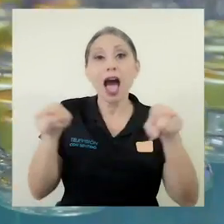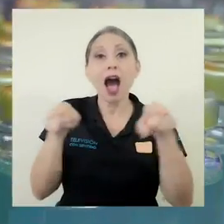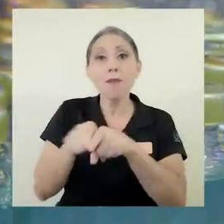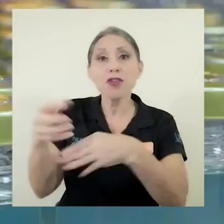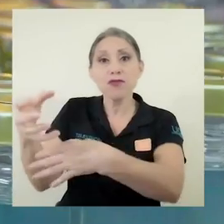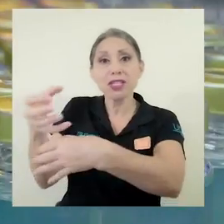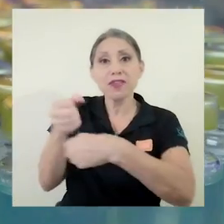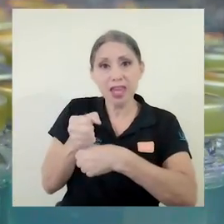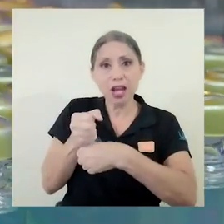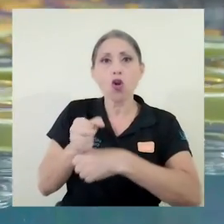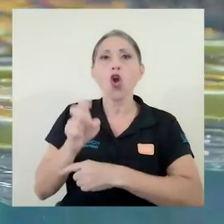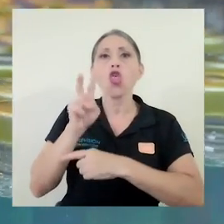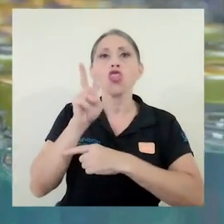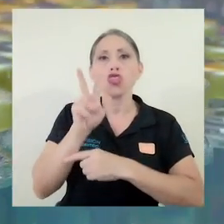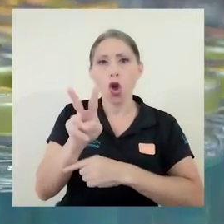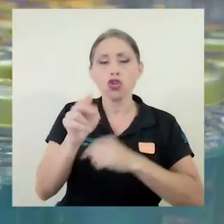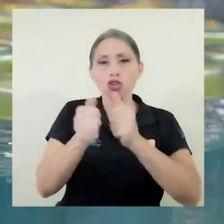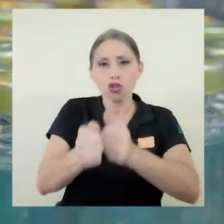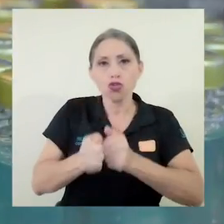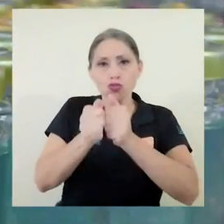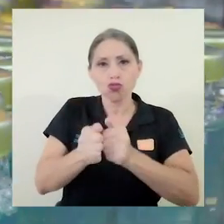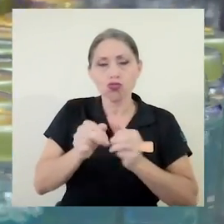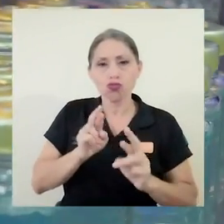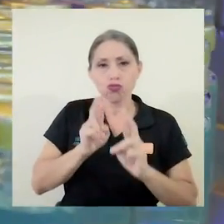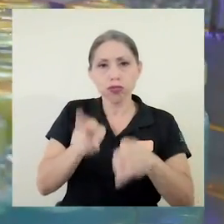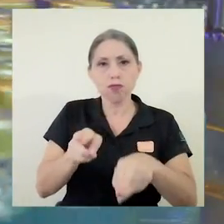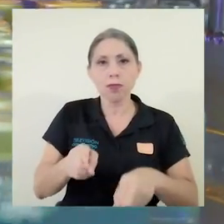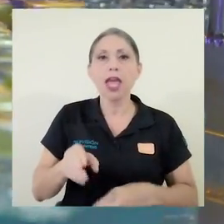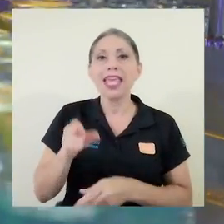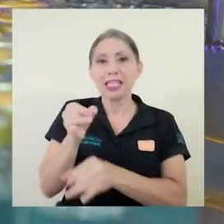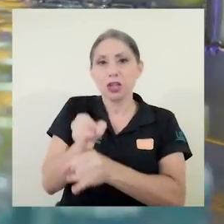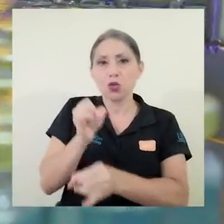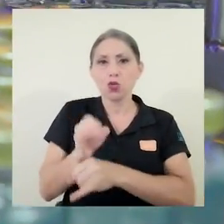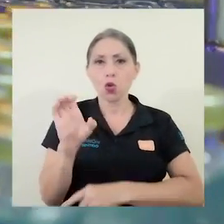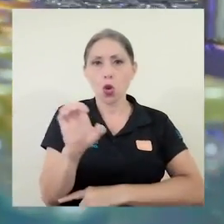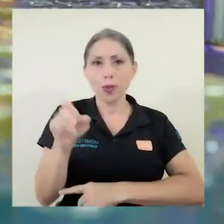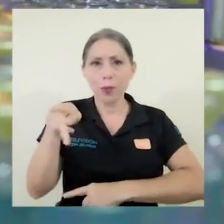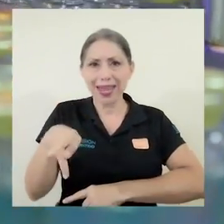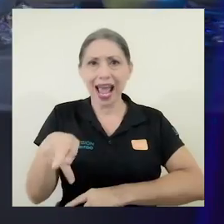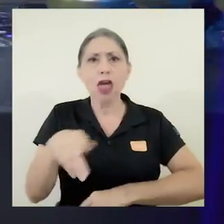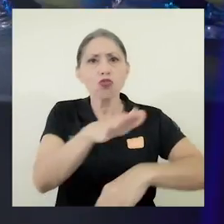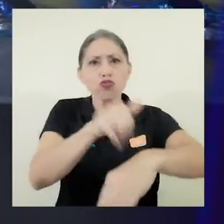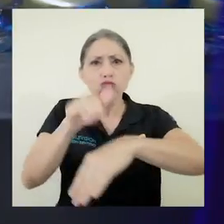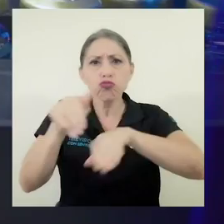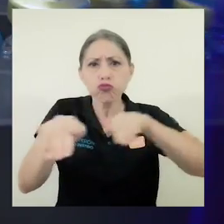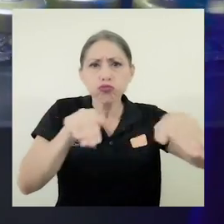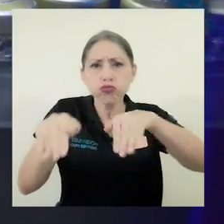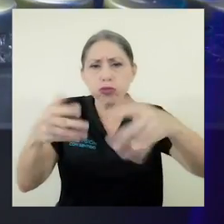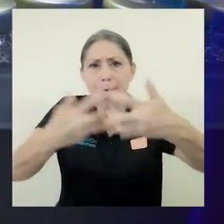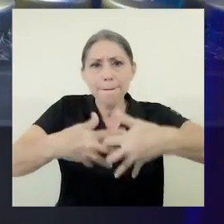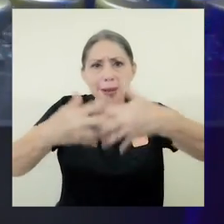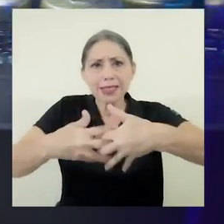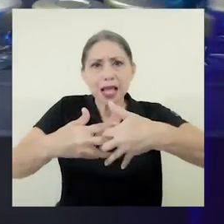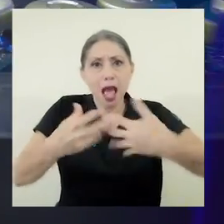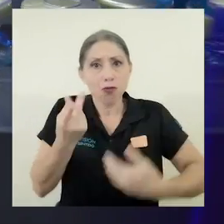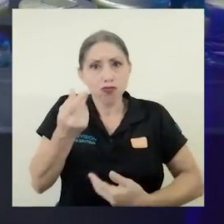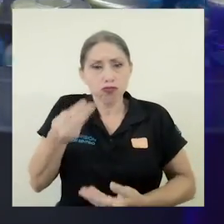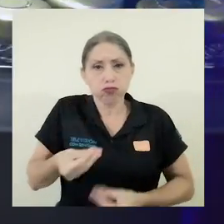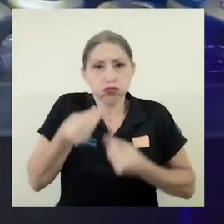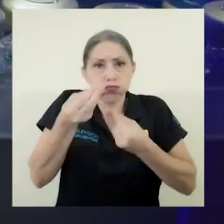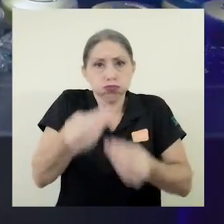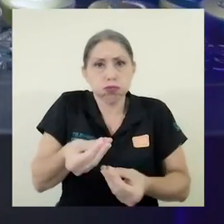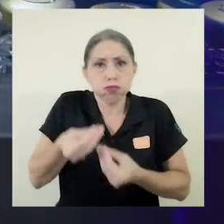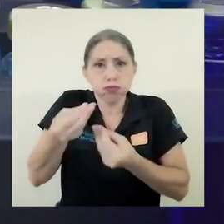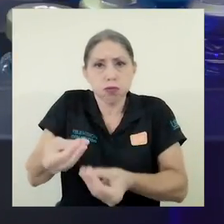donación de dos de estos animales. El clodomiro picado lanza un llamado al sector empresarial a donar recurso